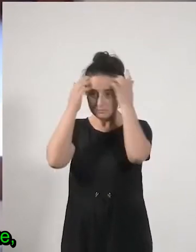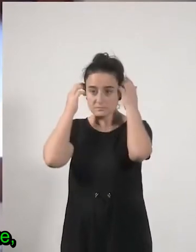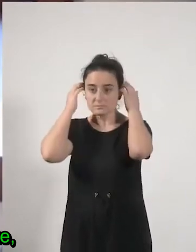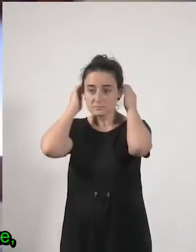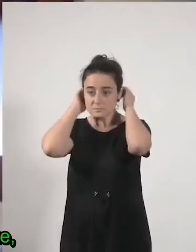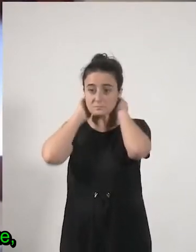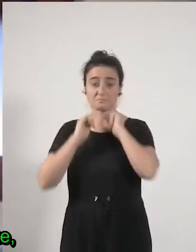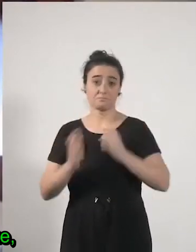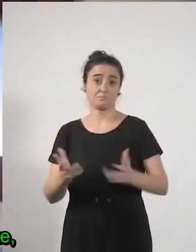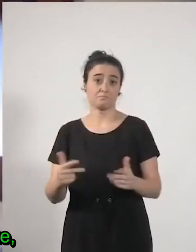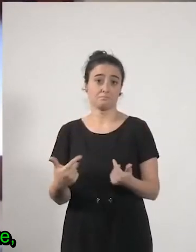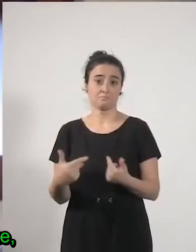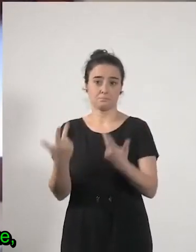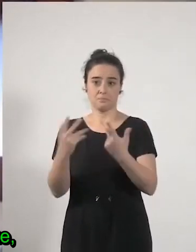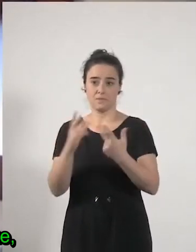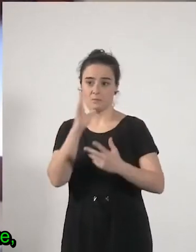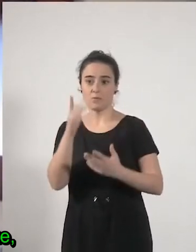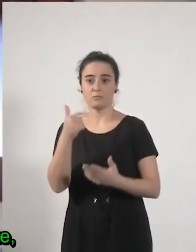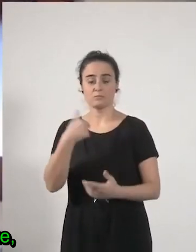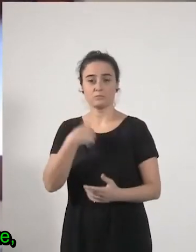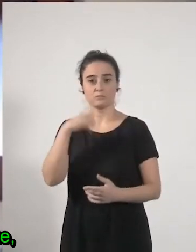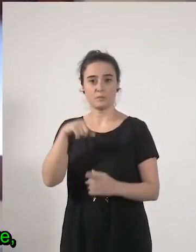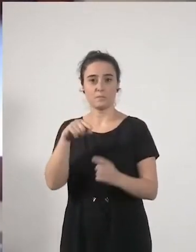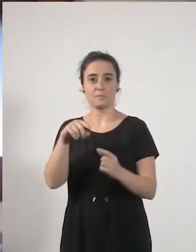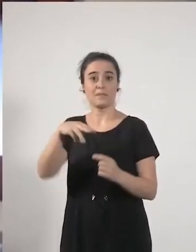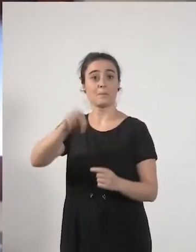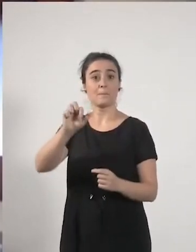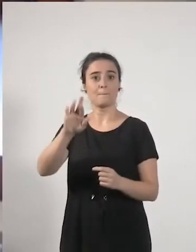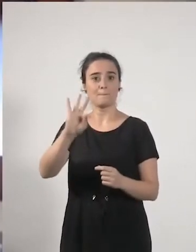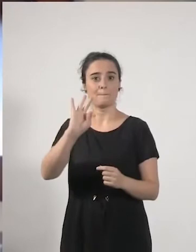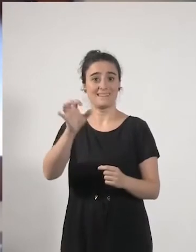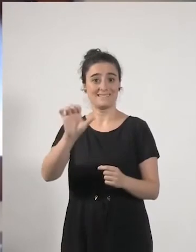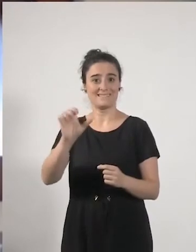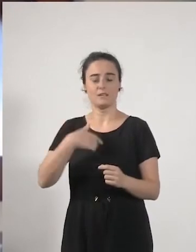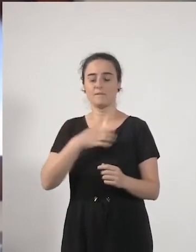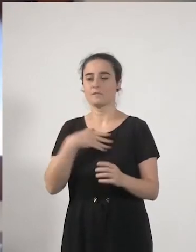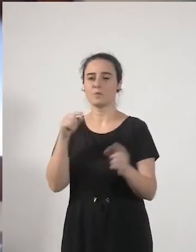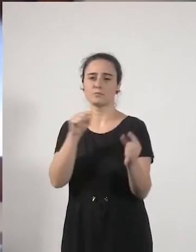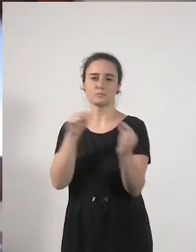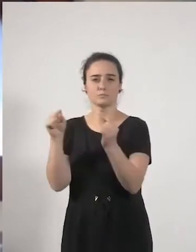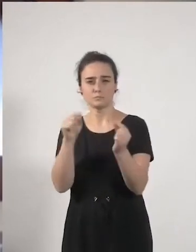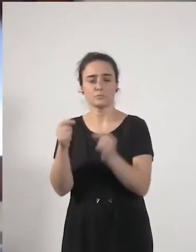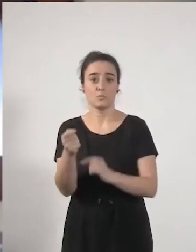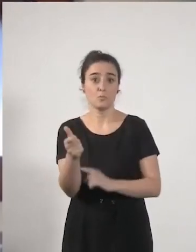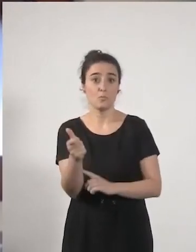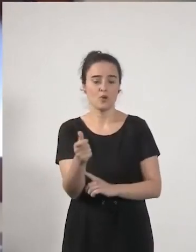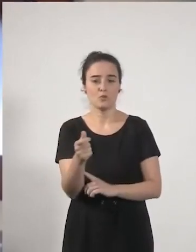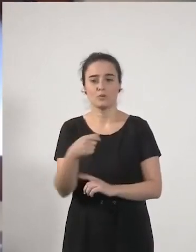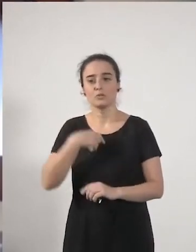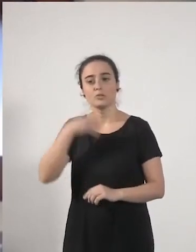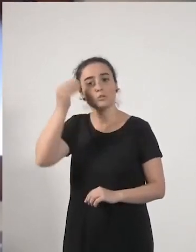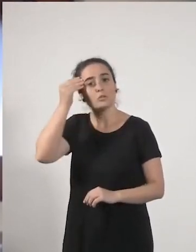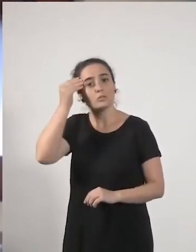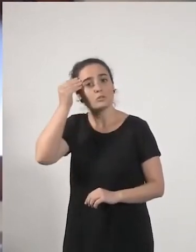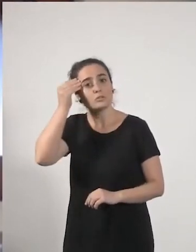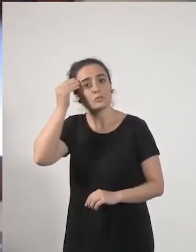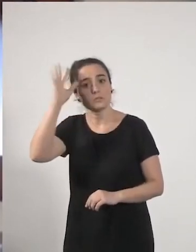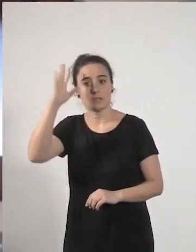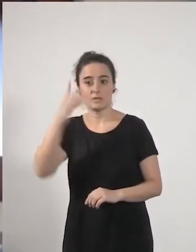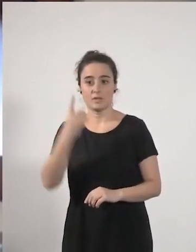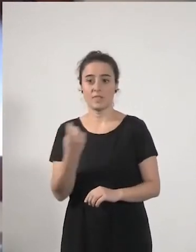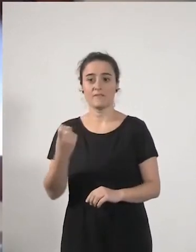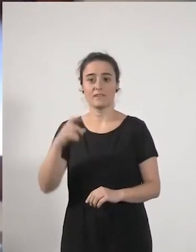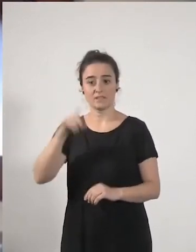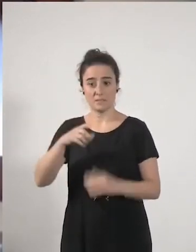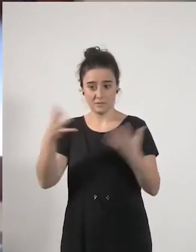dialogando un poco contigo Merche yo creo que hay que favorecer las empresas